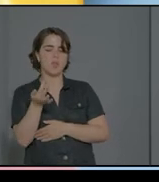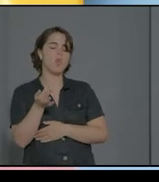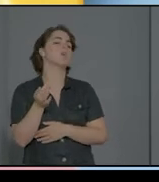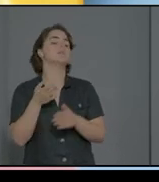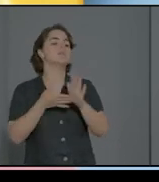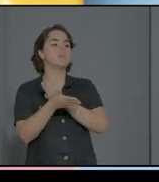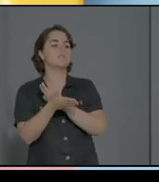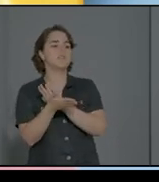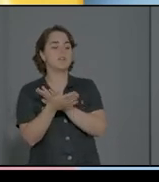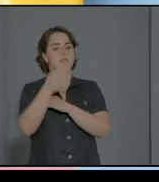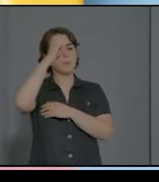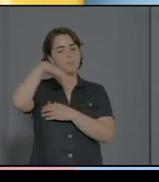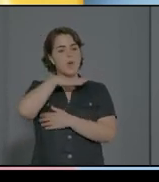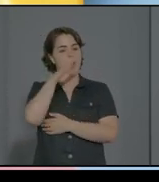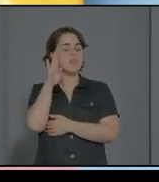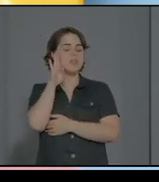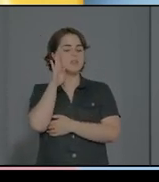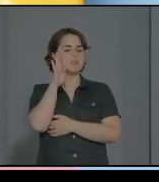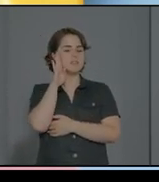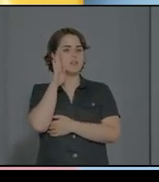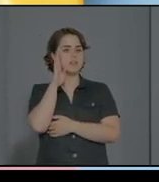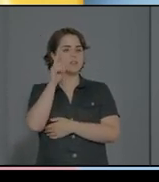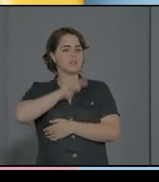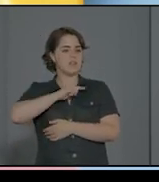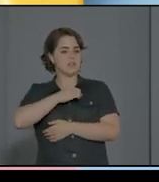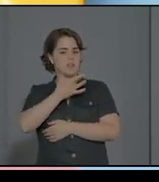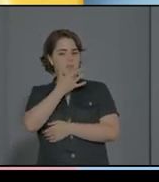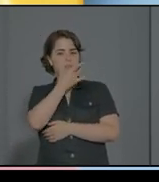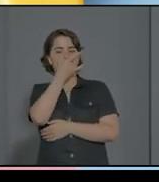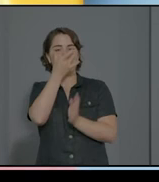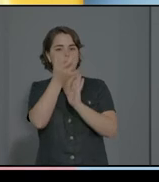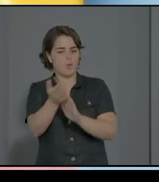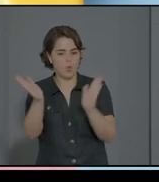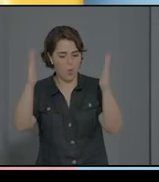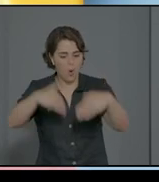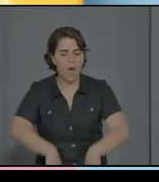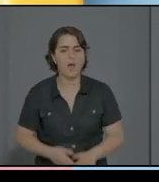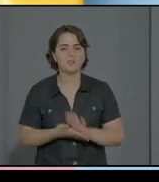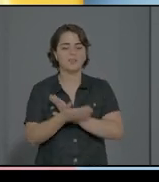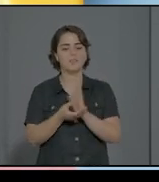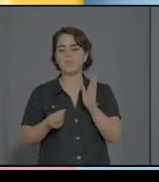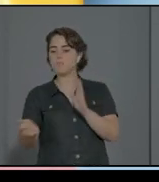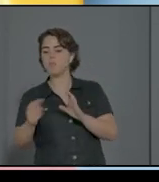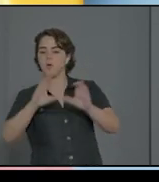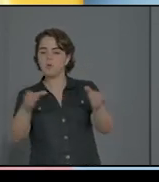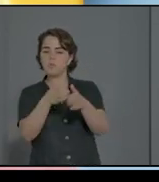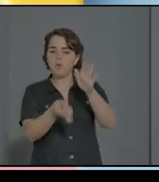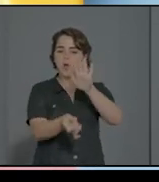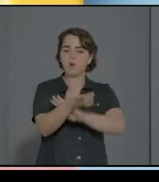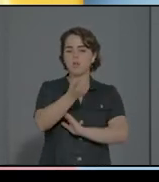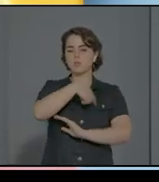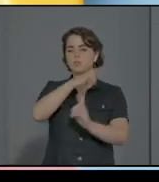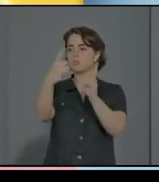avergonzados, por lo tanto, salen, forman grupos y nosotros encontramos con grupos de niños